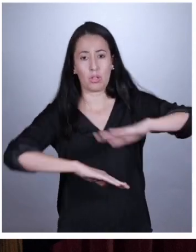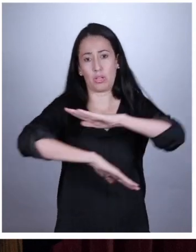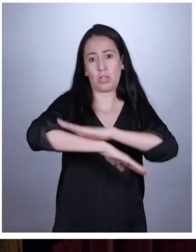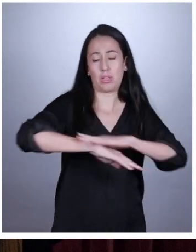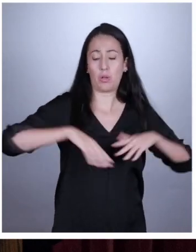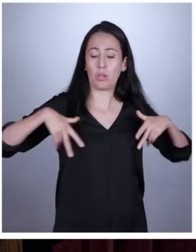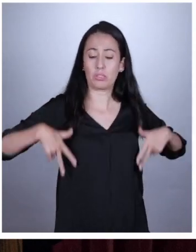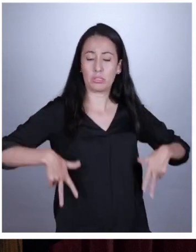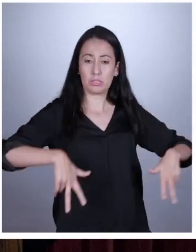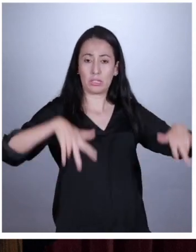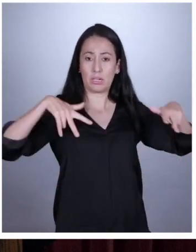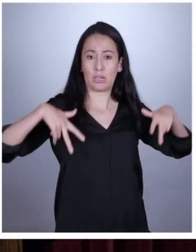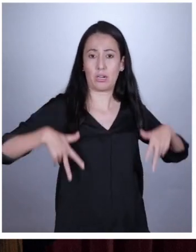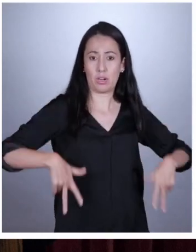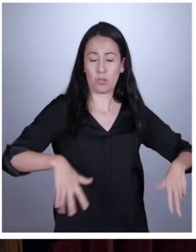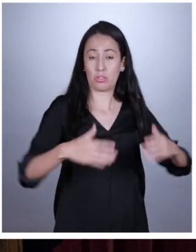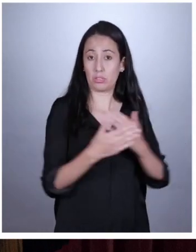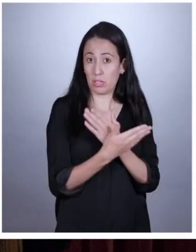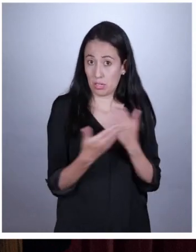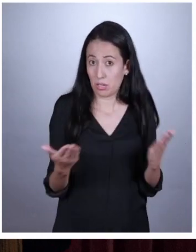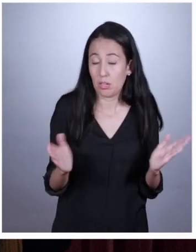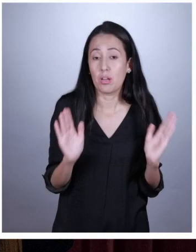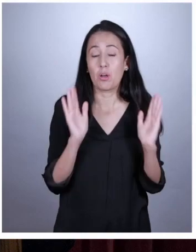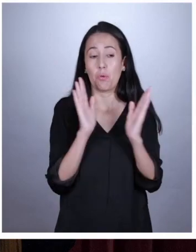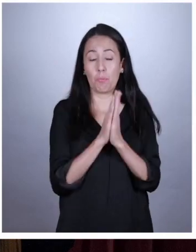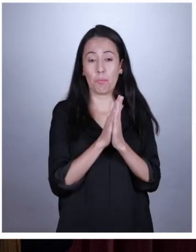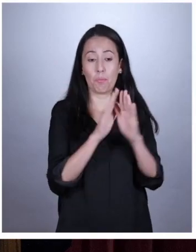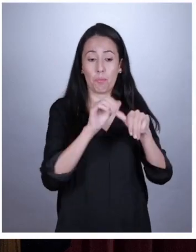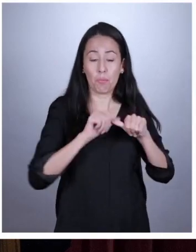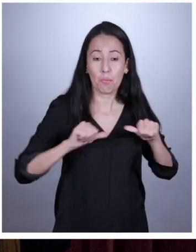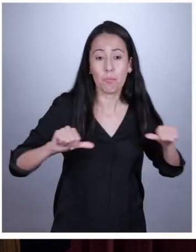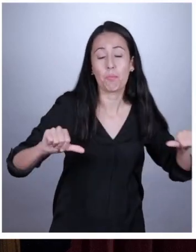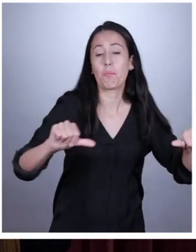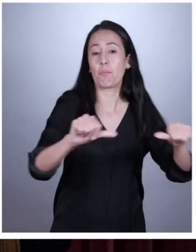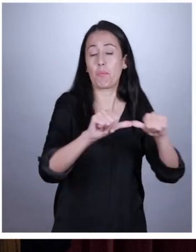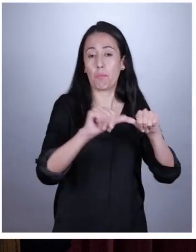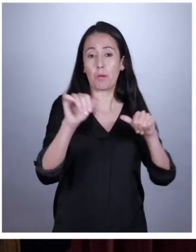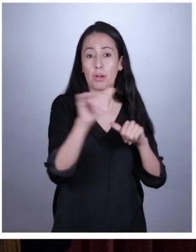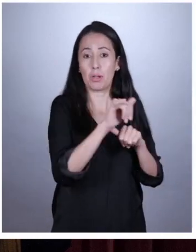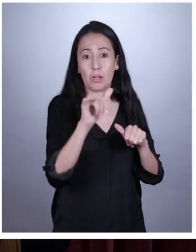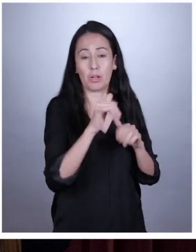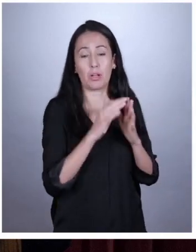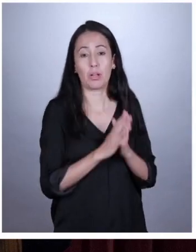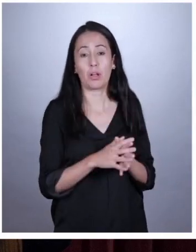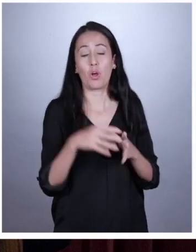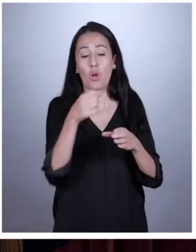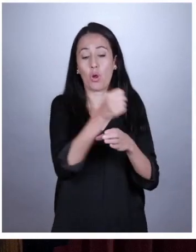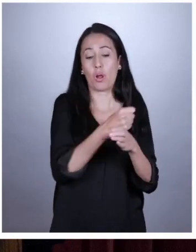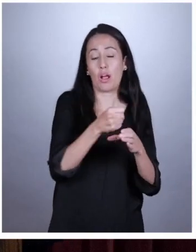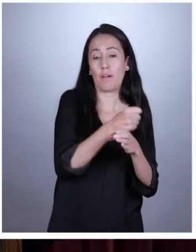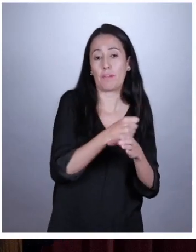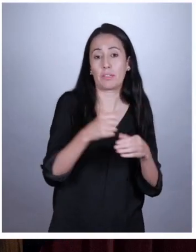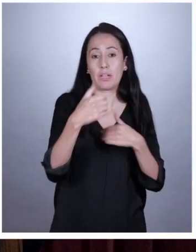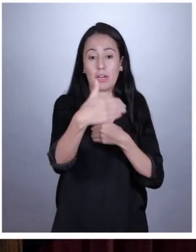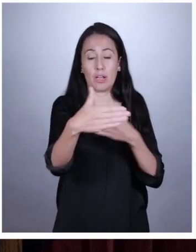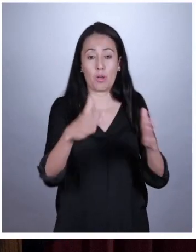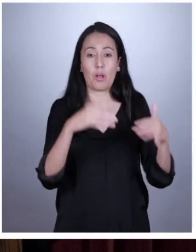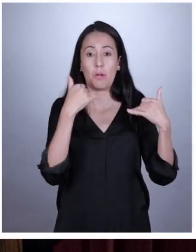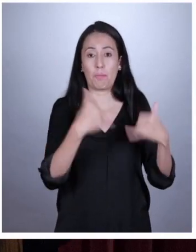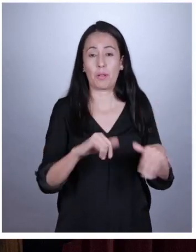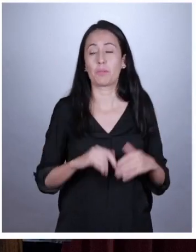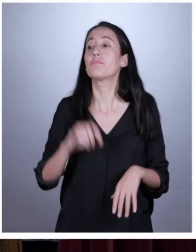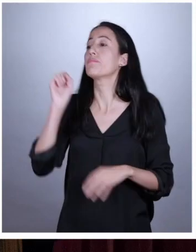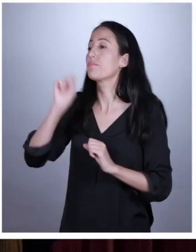compañeros que usan sillas de ruedas. Sobre todo para las áreas en común, como por ejemplo la cafetería o el patio.